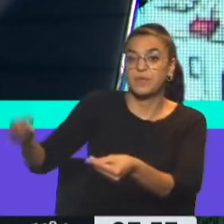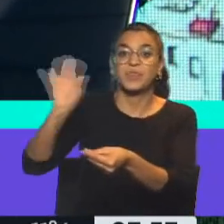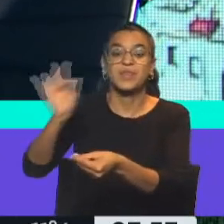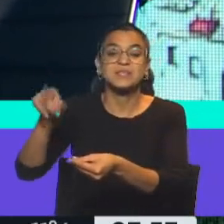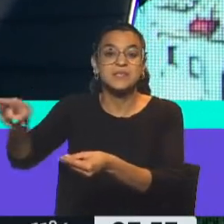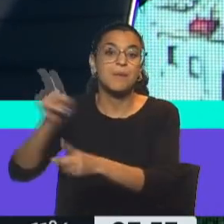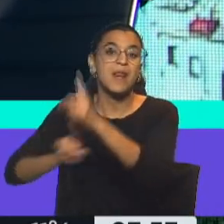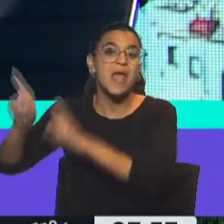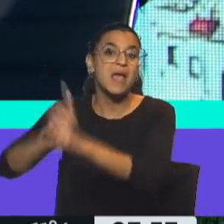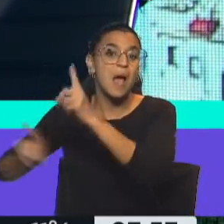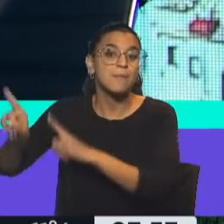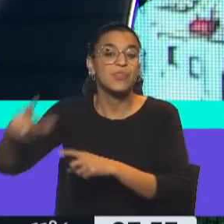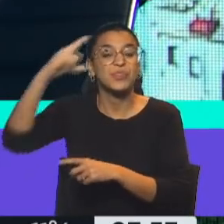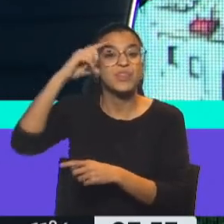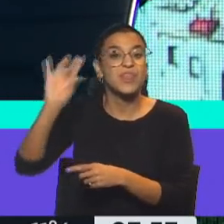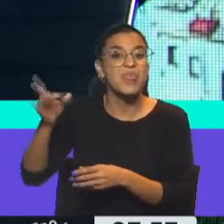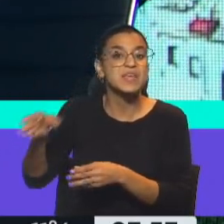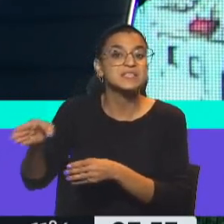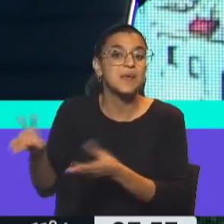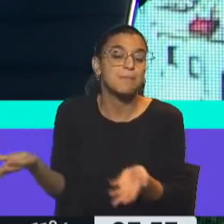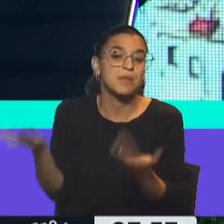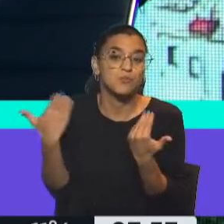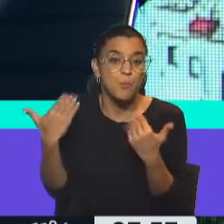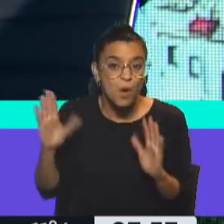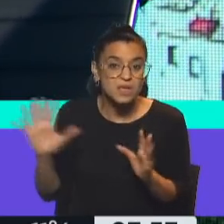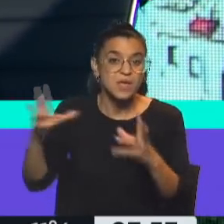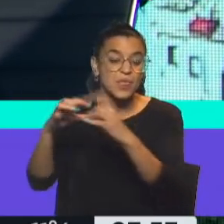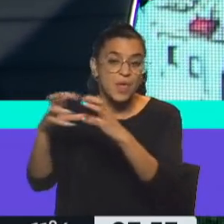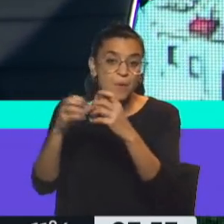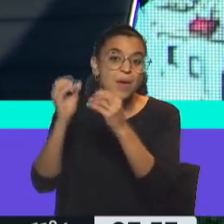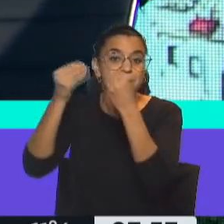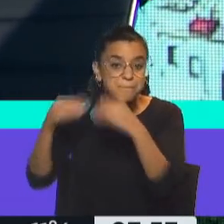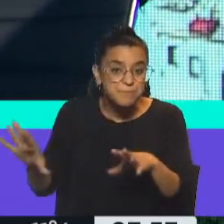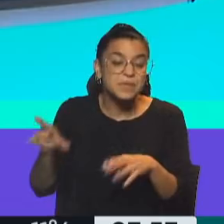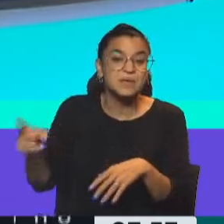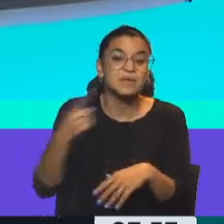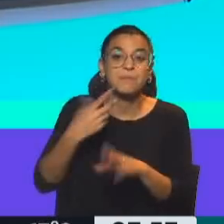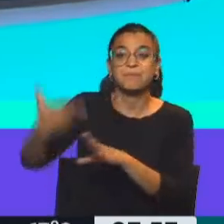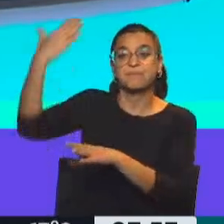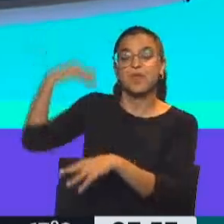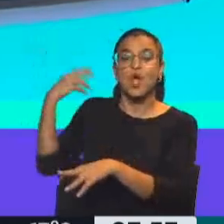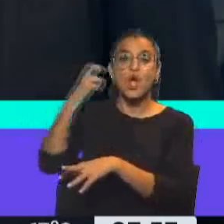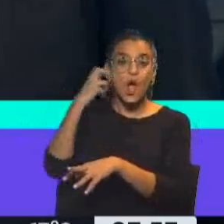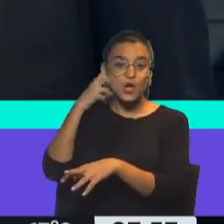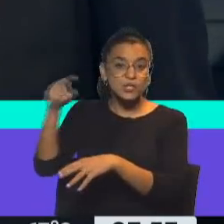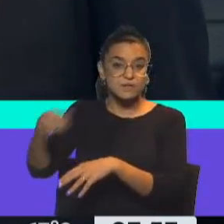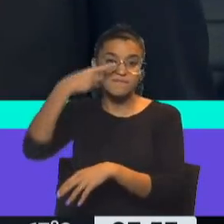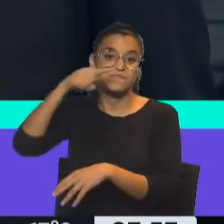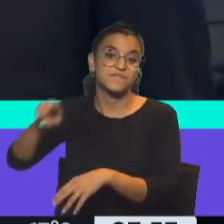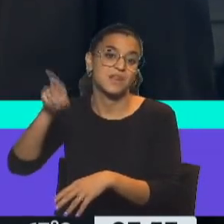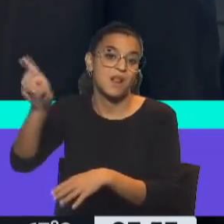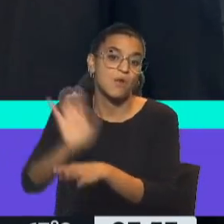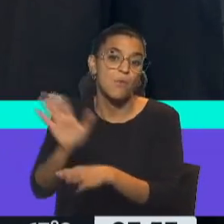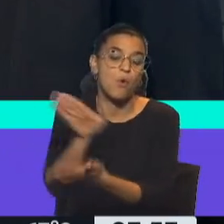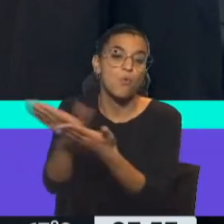recambio en el Congreso es a partir del 10 de diciembre, con lo que probablemente el debate se inicie con el viejo Congreso y finalice ya